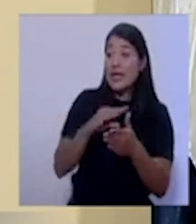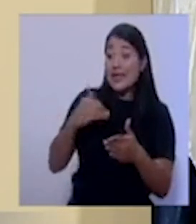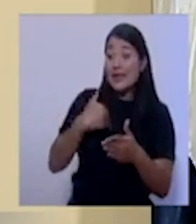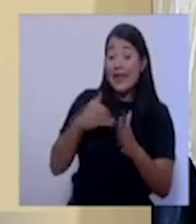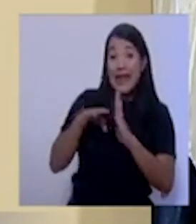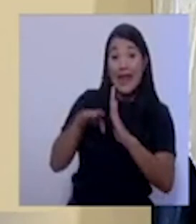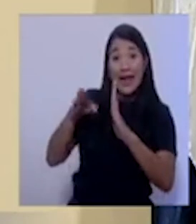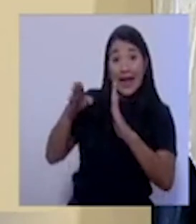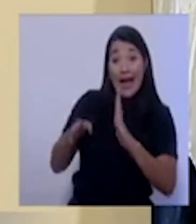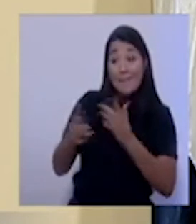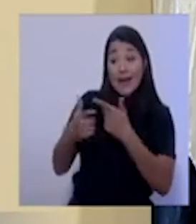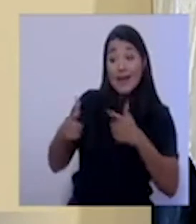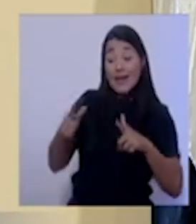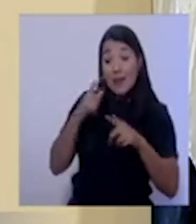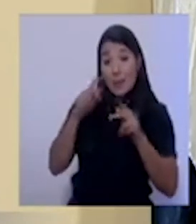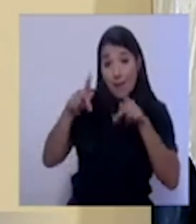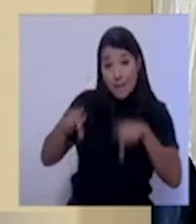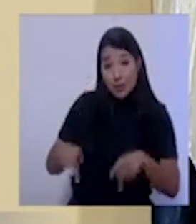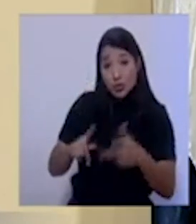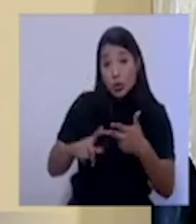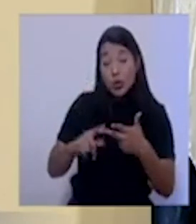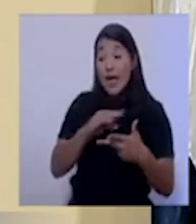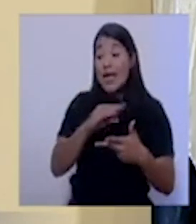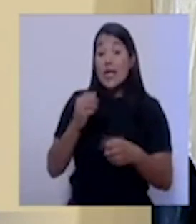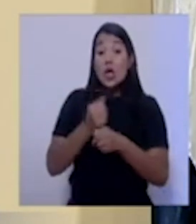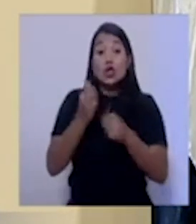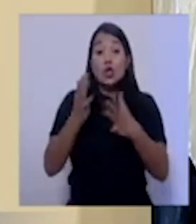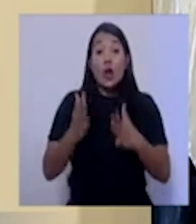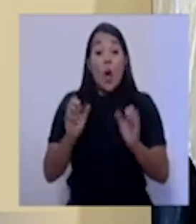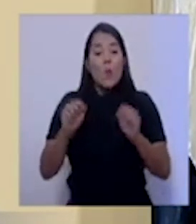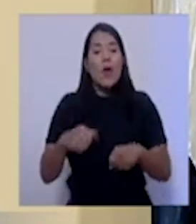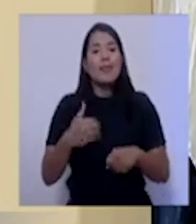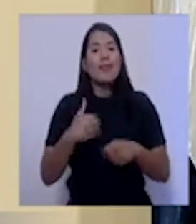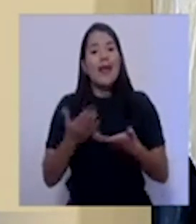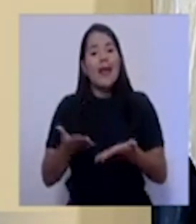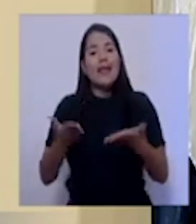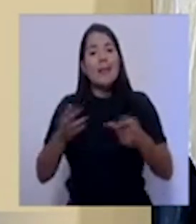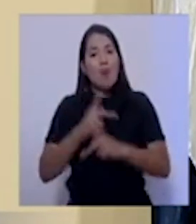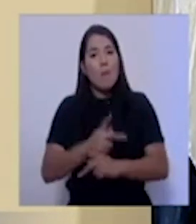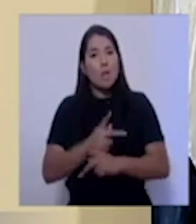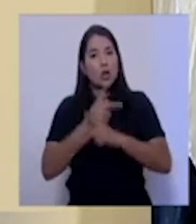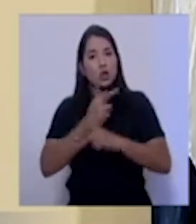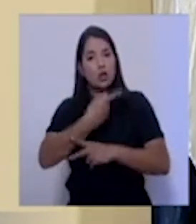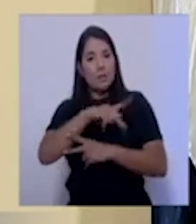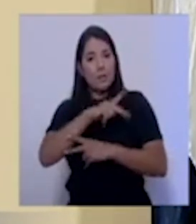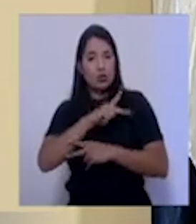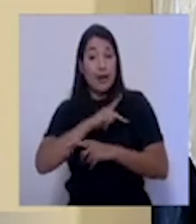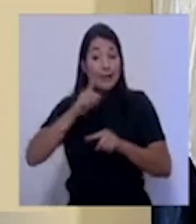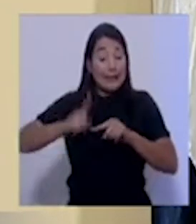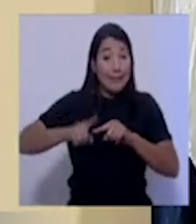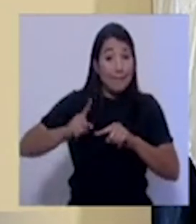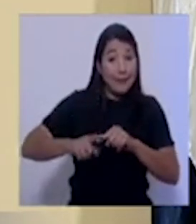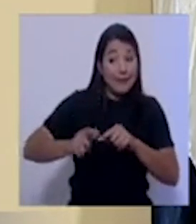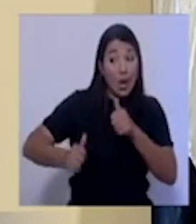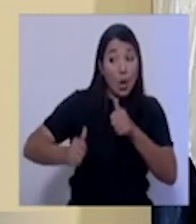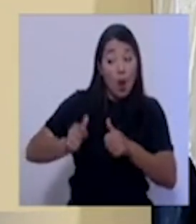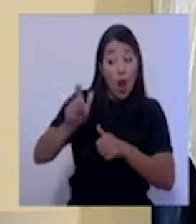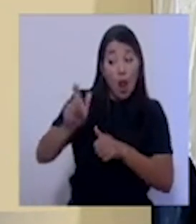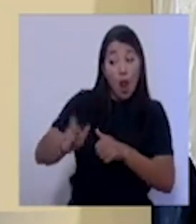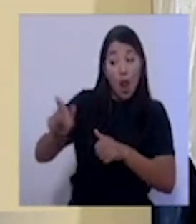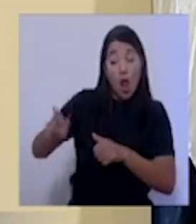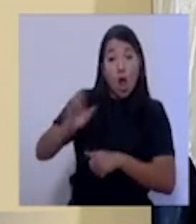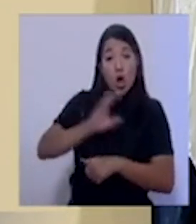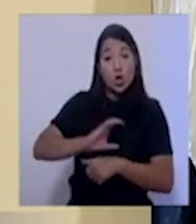de que el personal de salud tenga disponibles los equipos de protección necesarios, de acuerdo a la complejidad de los pacientes que manejan. Por el momento no se ha visto